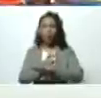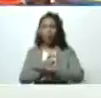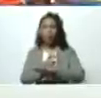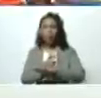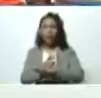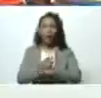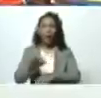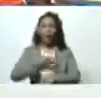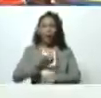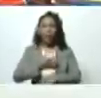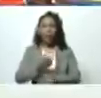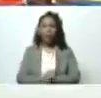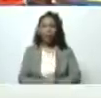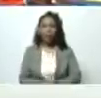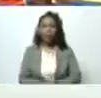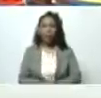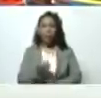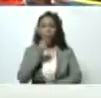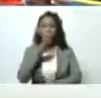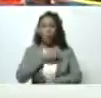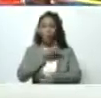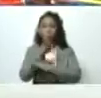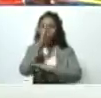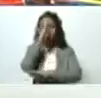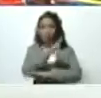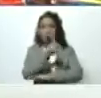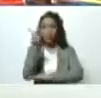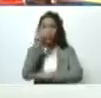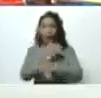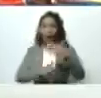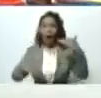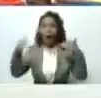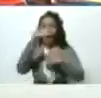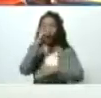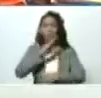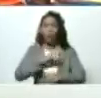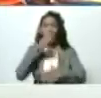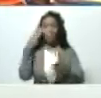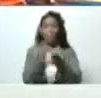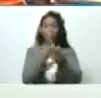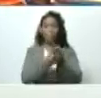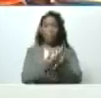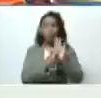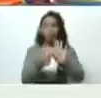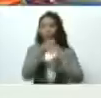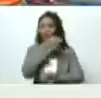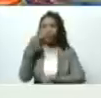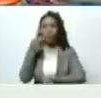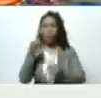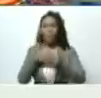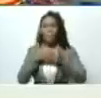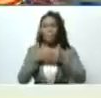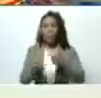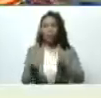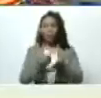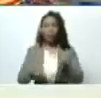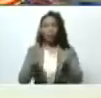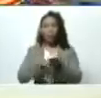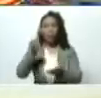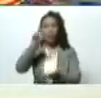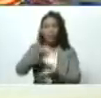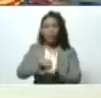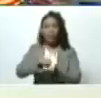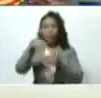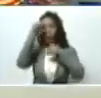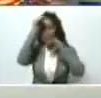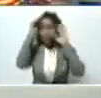la alcaldía bueno nos vamos directo a Alto Barinas para mostrar algo maravilloso la reinauguración del centro de